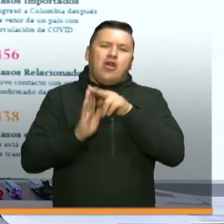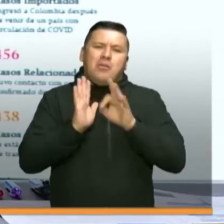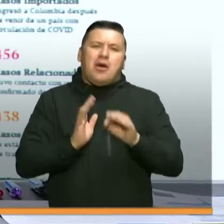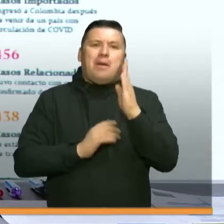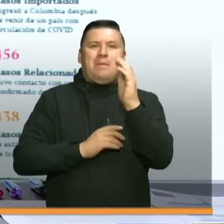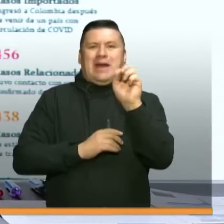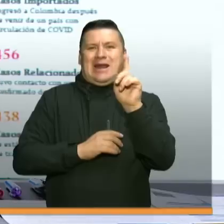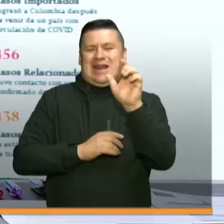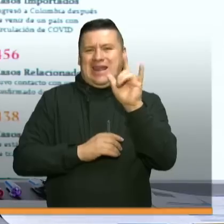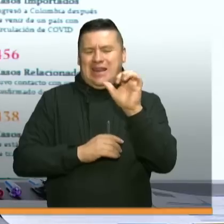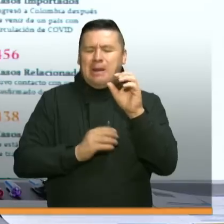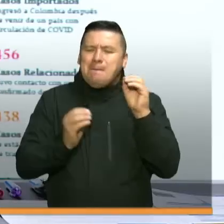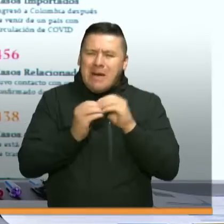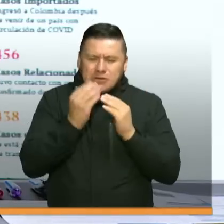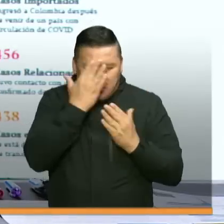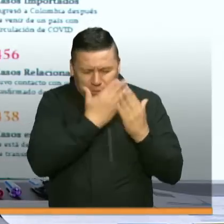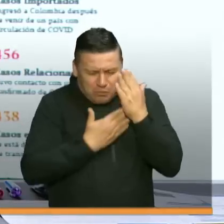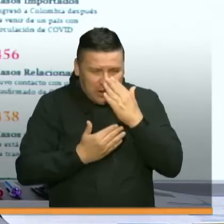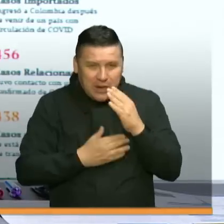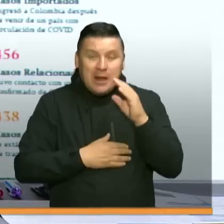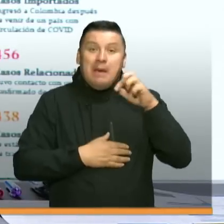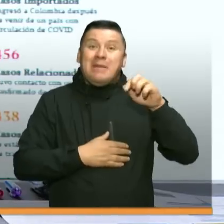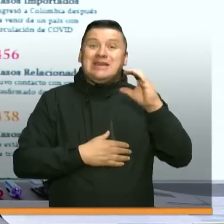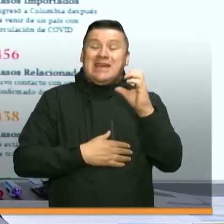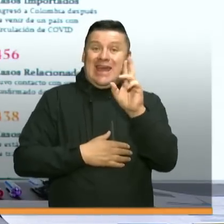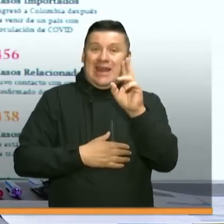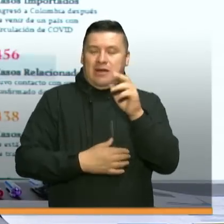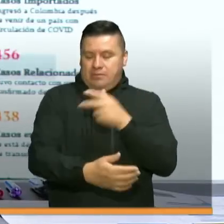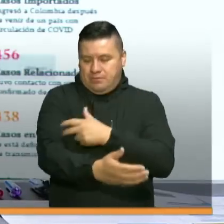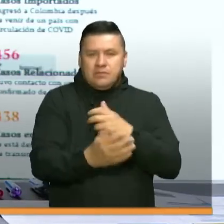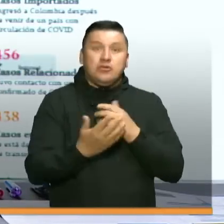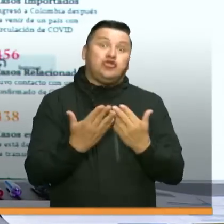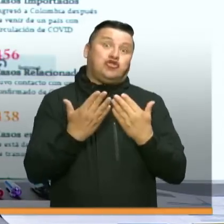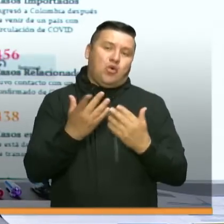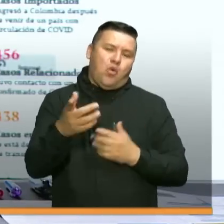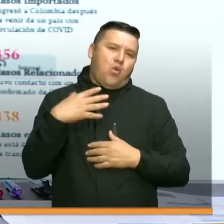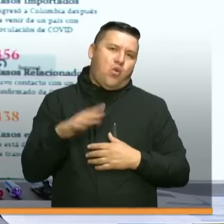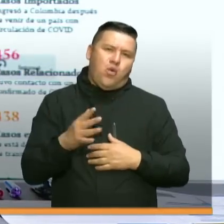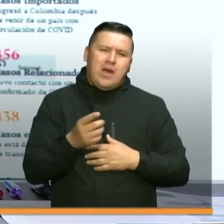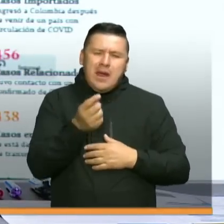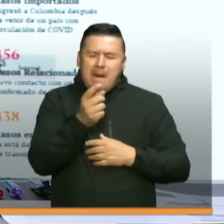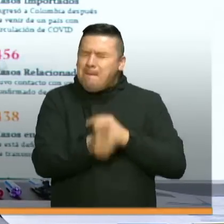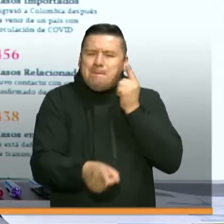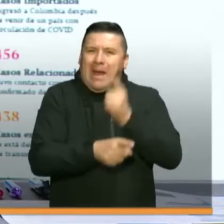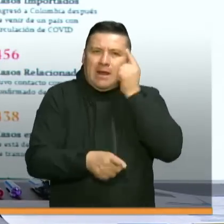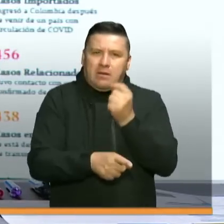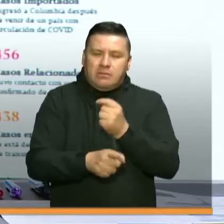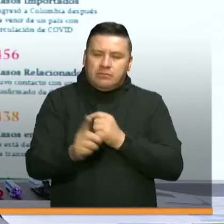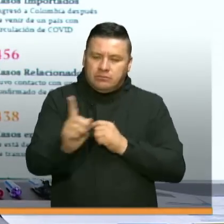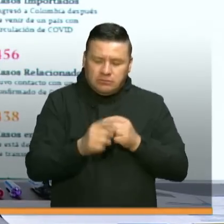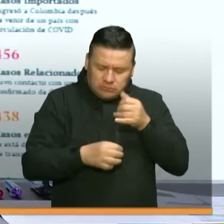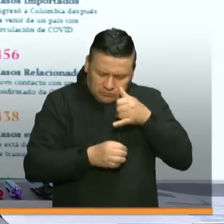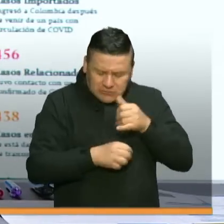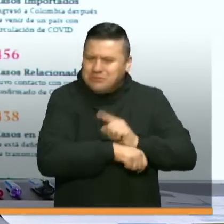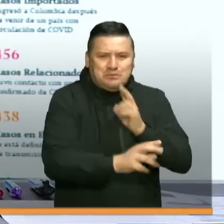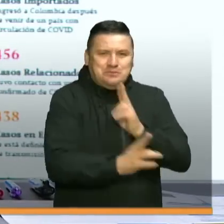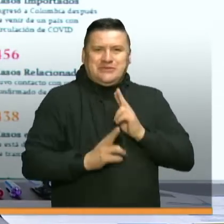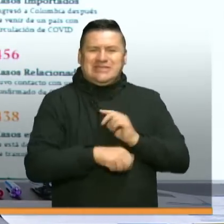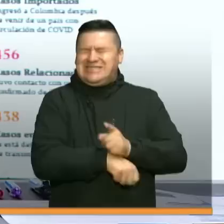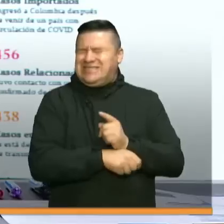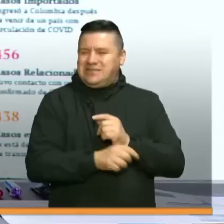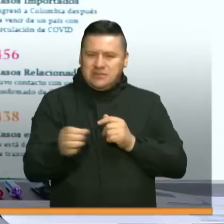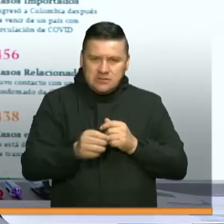también muchísimas más pruebas PCR que tienen una ventaja, son muy certeras al momento de definir